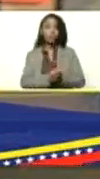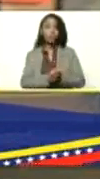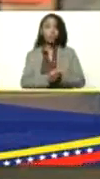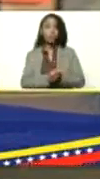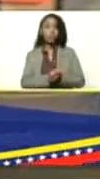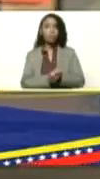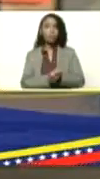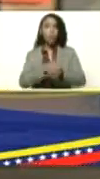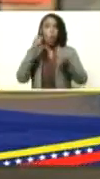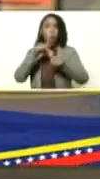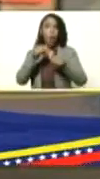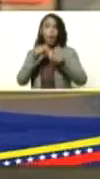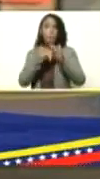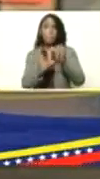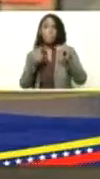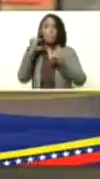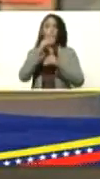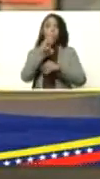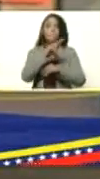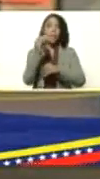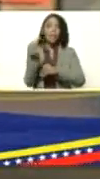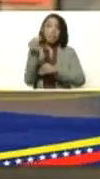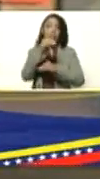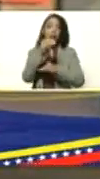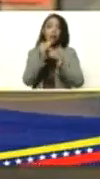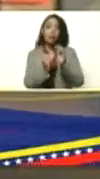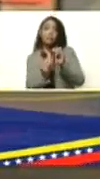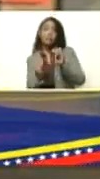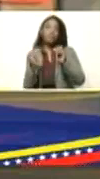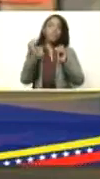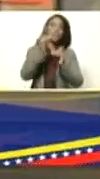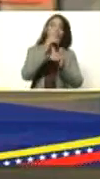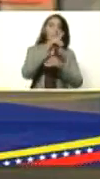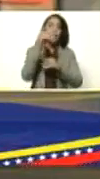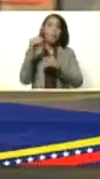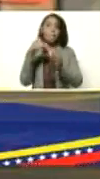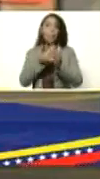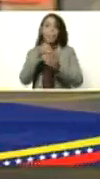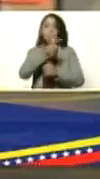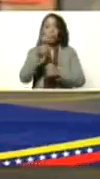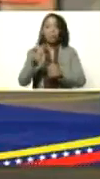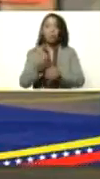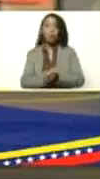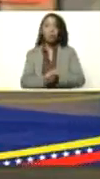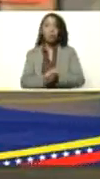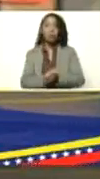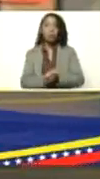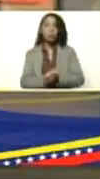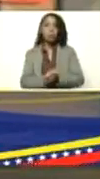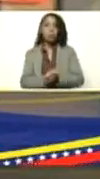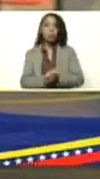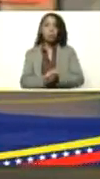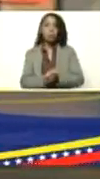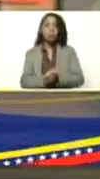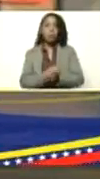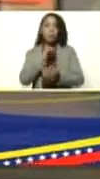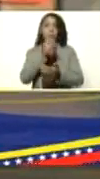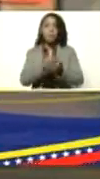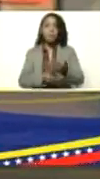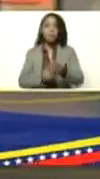hoy pasamos a veinte casos por cien mil habitantes es lo que me informan